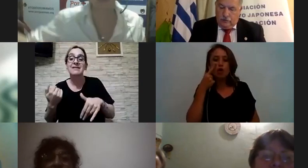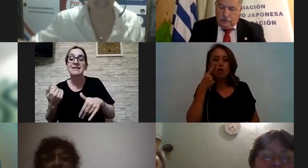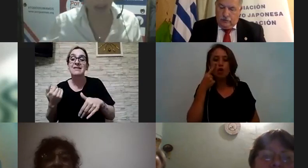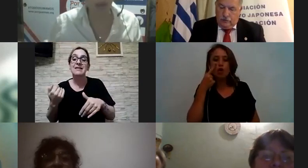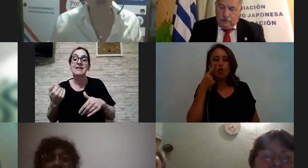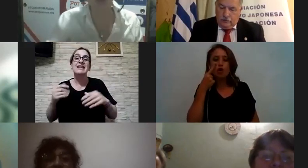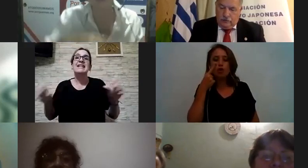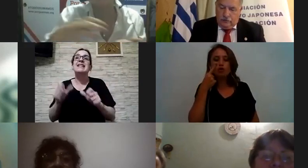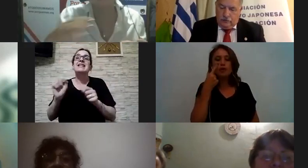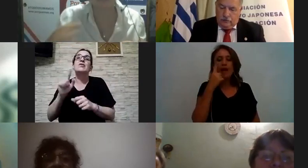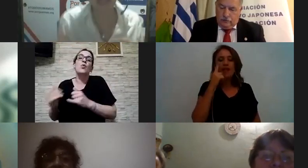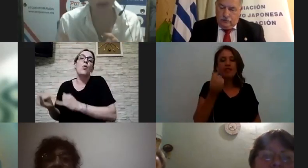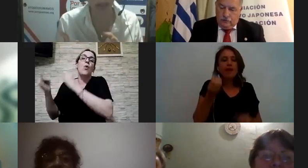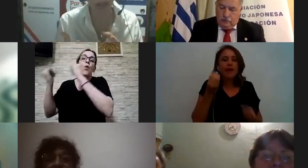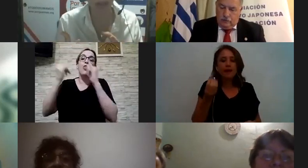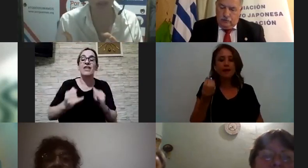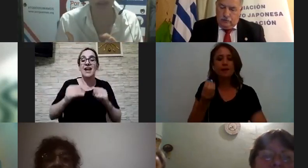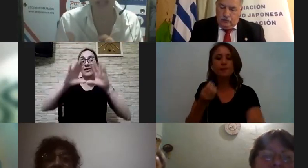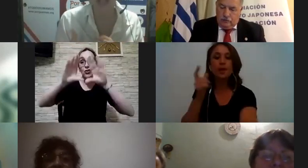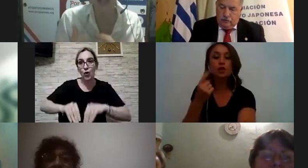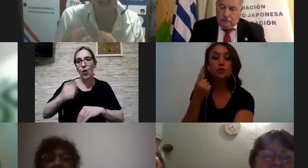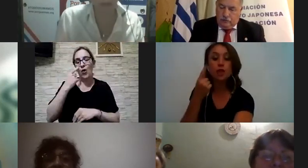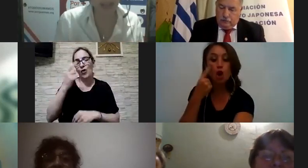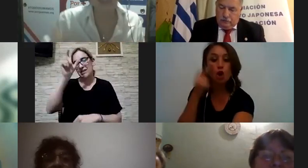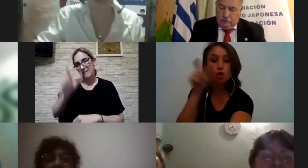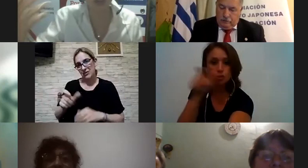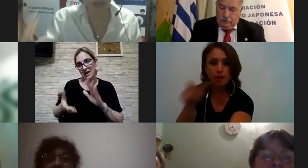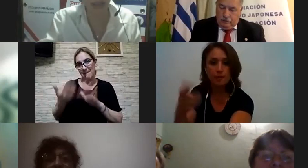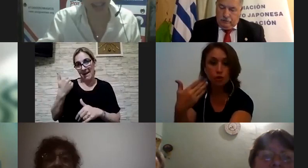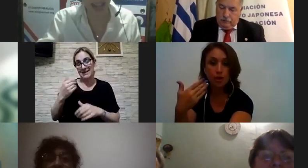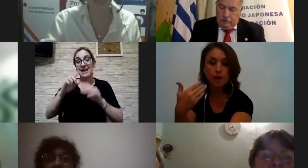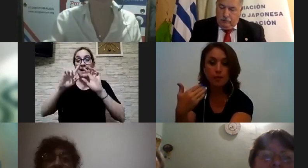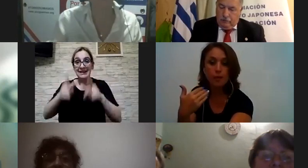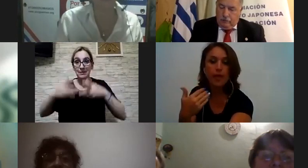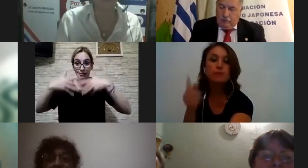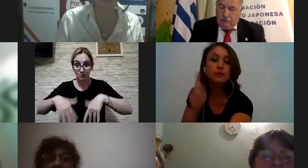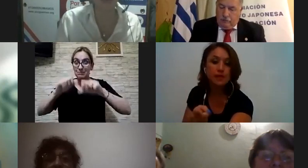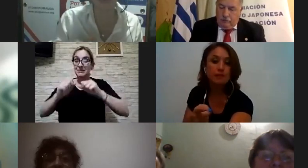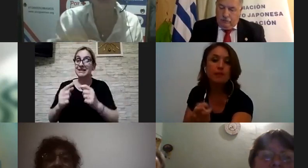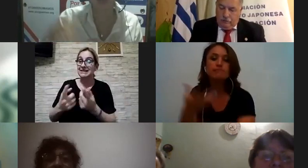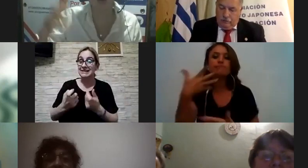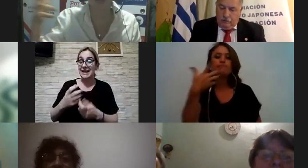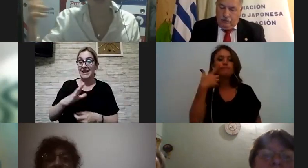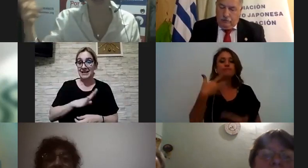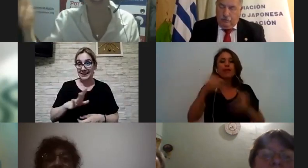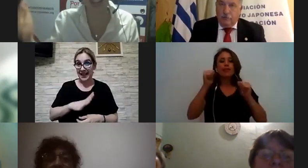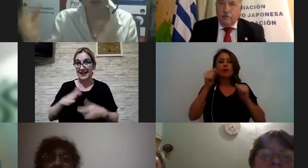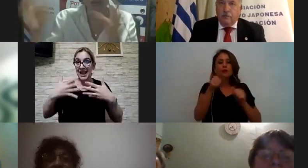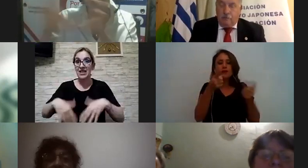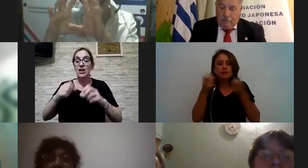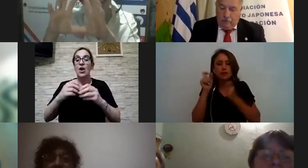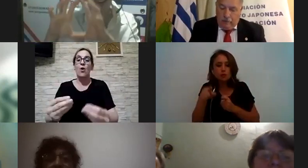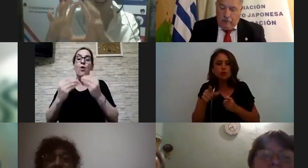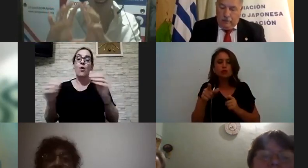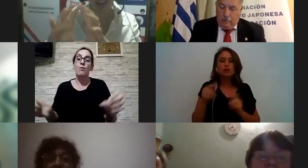hacen en su día bueno todo esto permite conocer a la persona también detectar sus necesidades detectar cuándo poder hacer algo